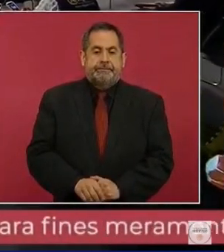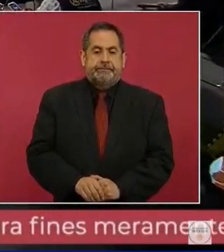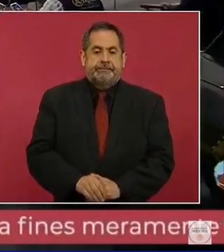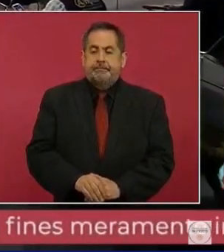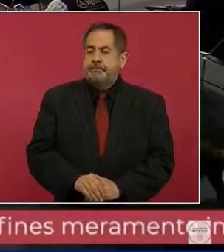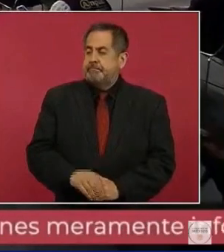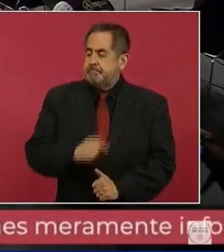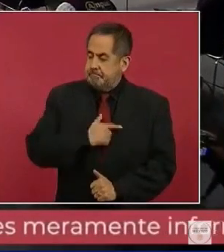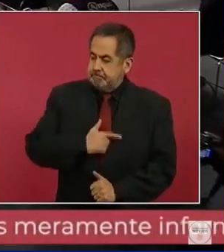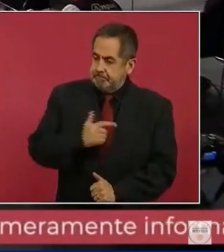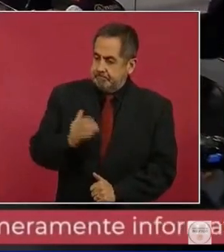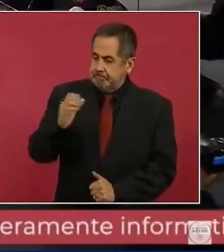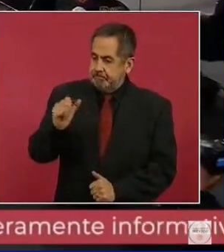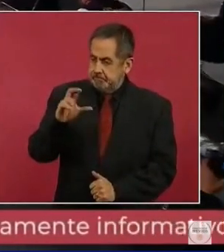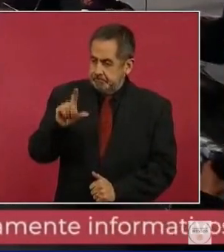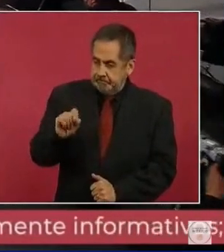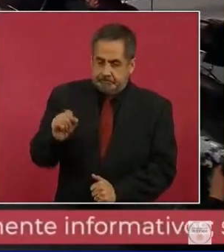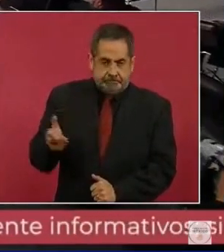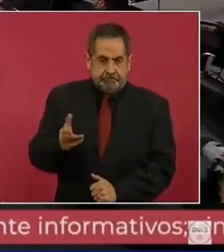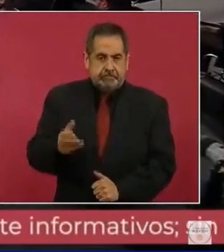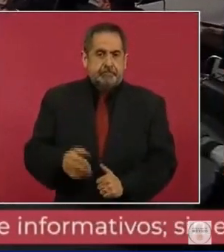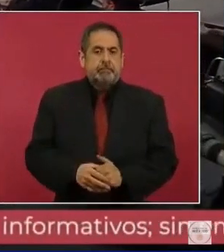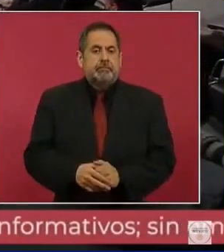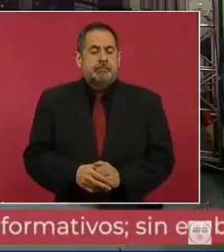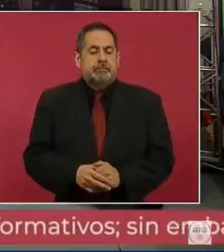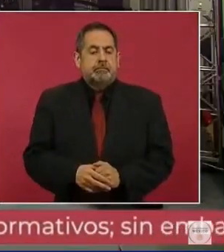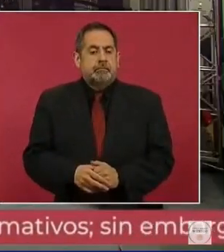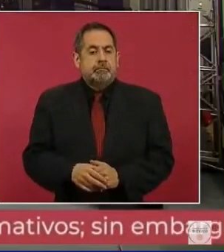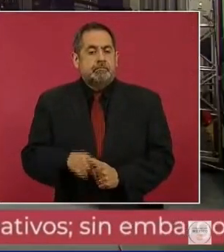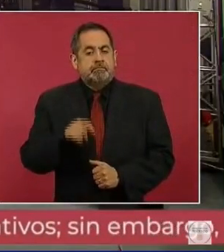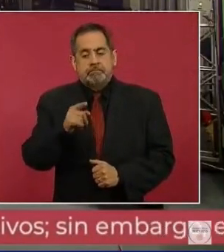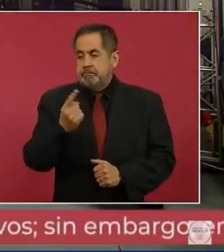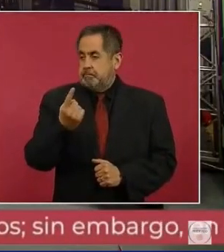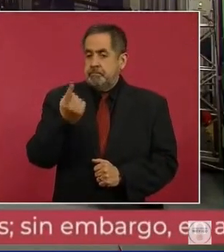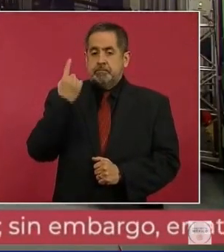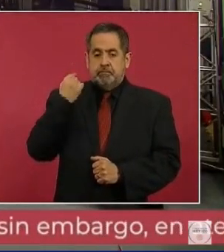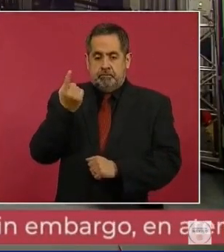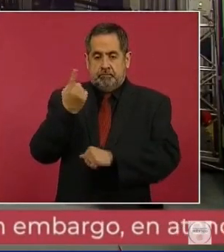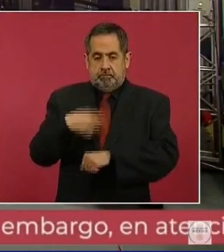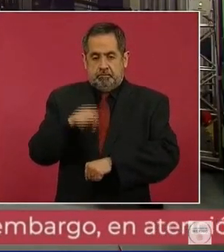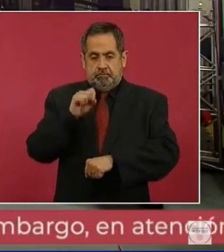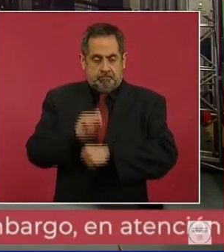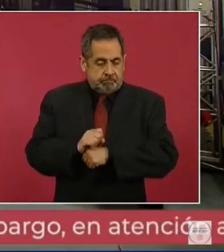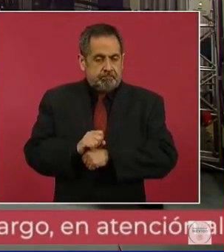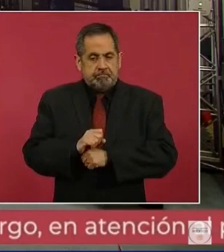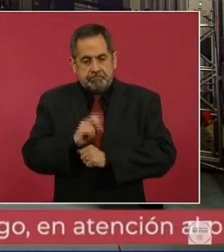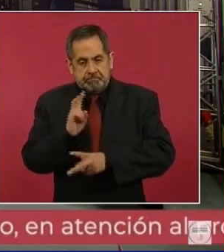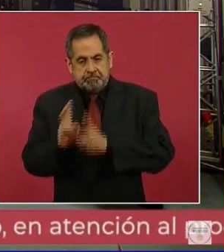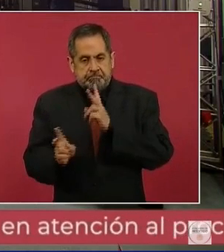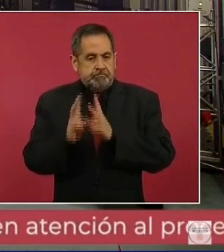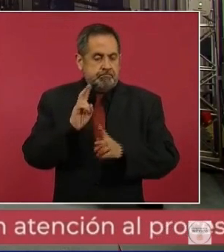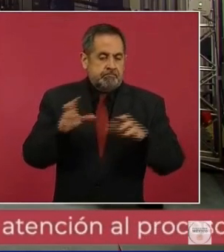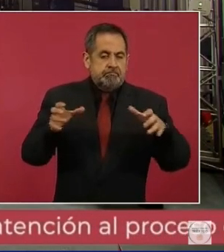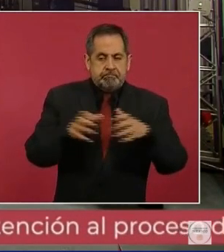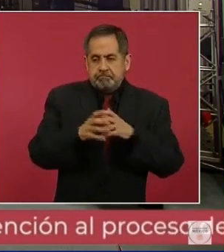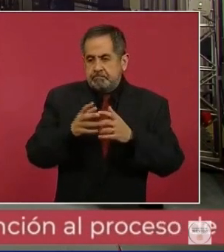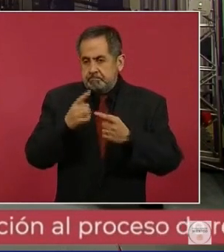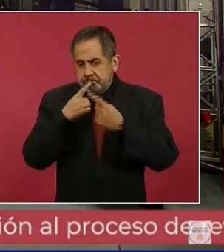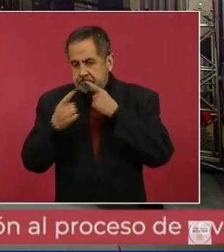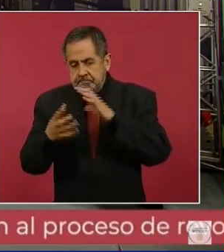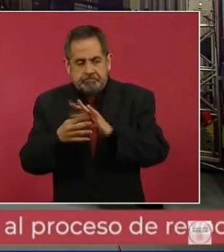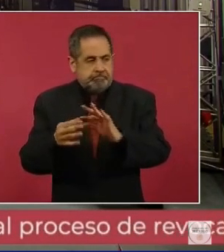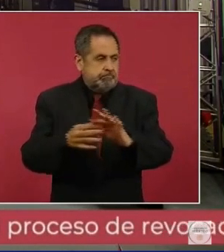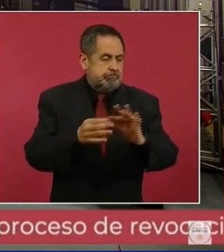Con mucho gusto, Carlos. Sí, lo que comentábamos la semana pasada, un poco aquí en la conversación,